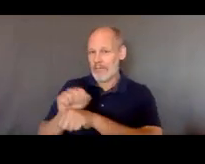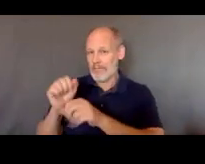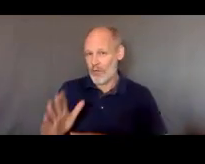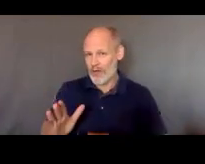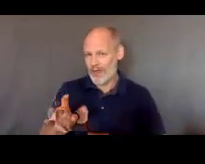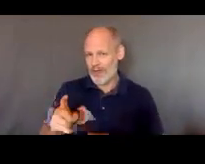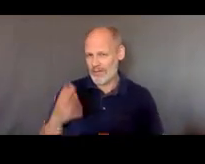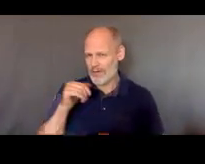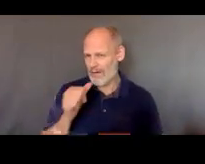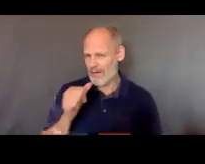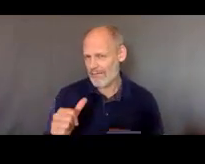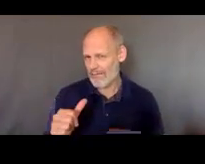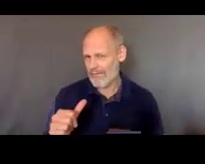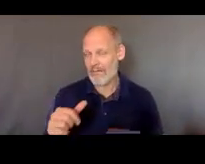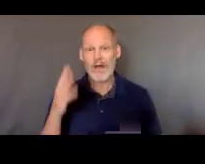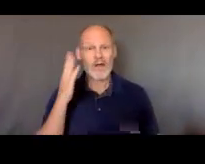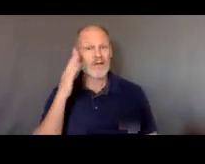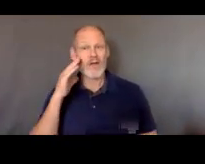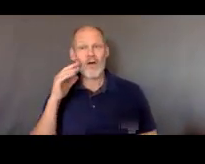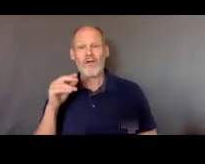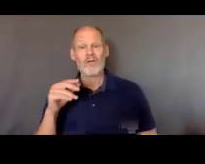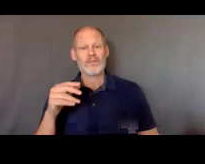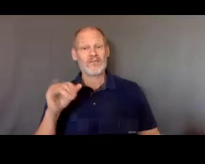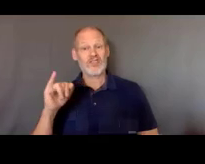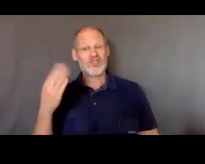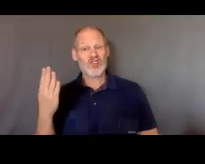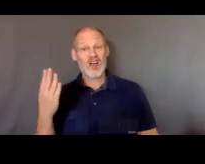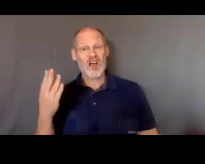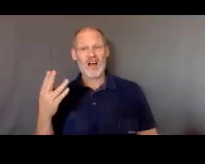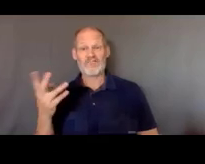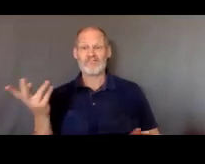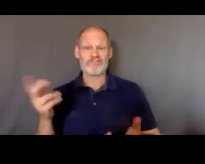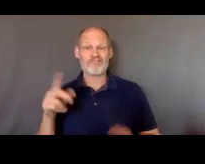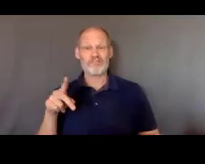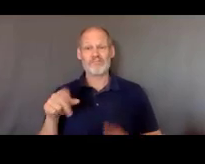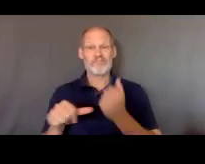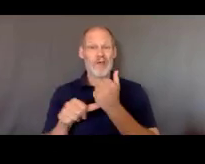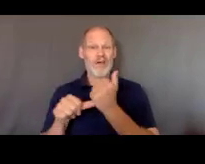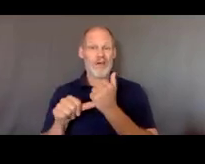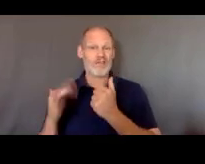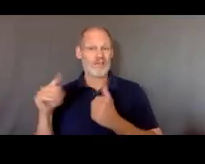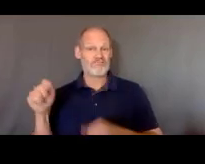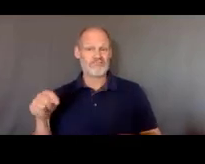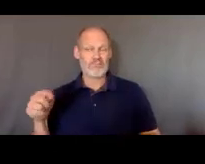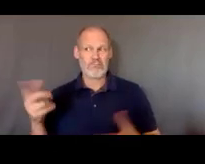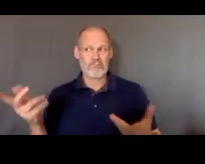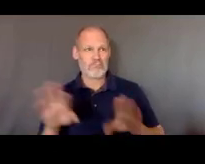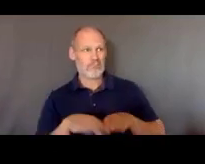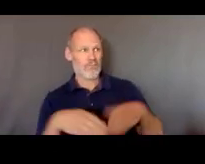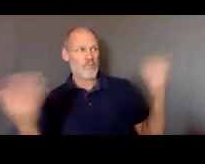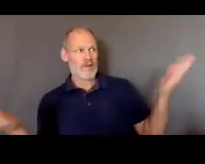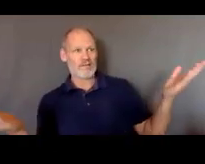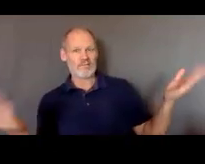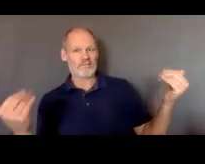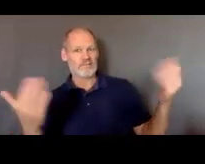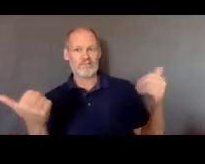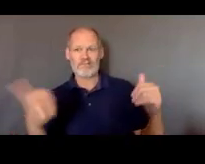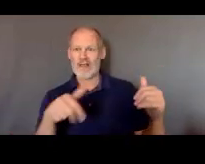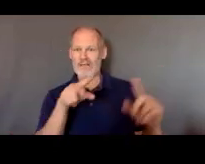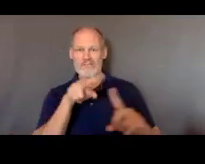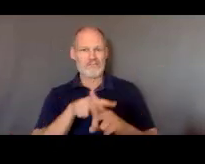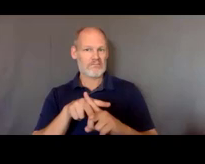un trabajo de educador padre y a través de ese proceso pero yo no sé yo creo que sería